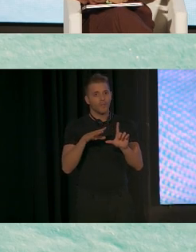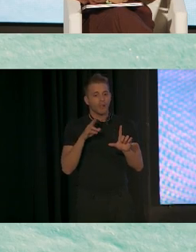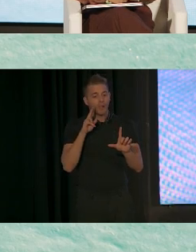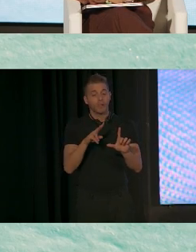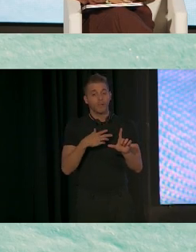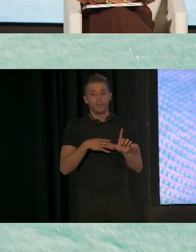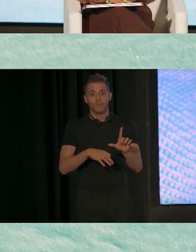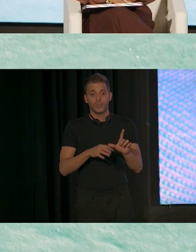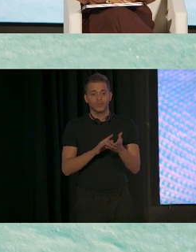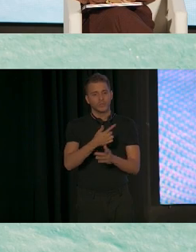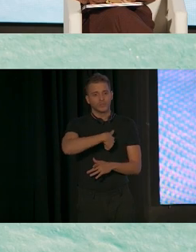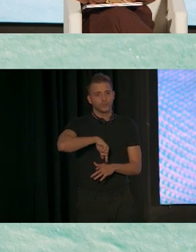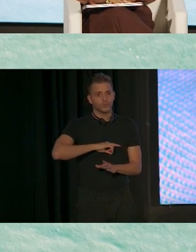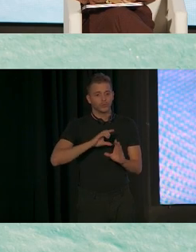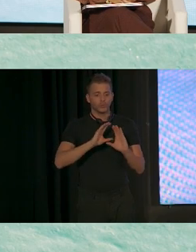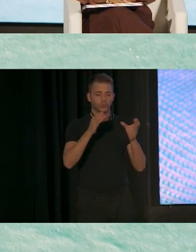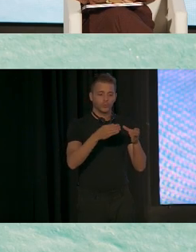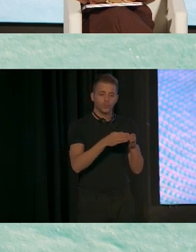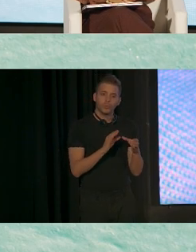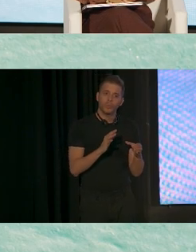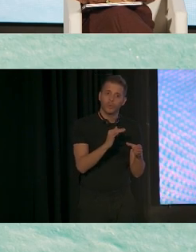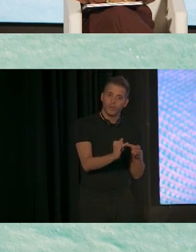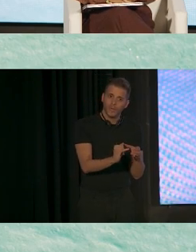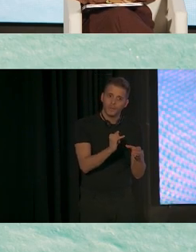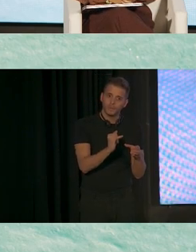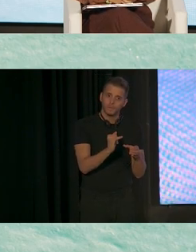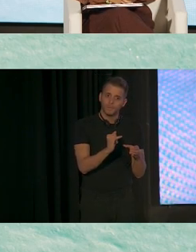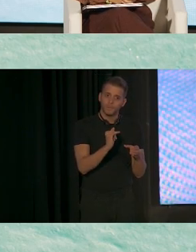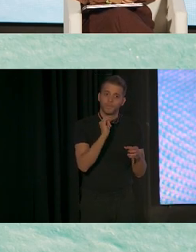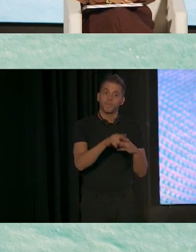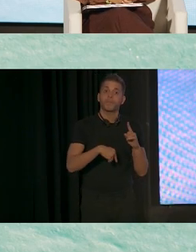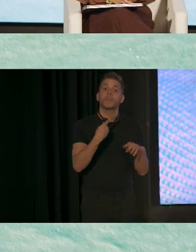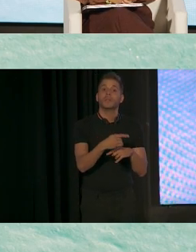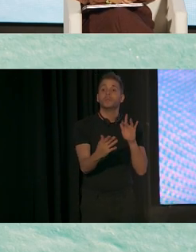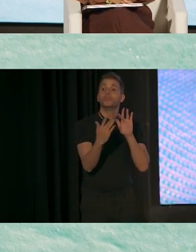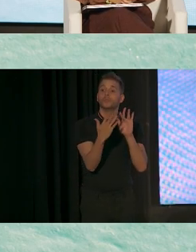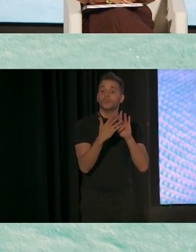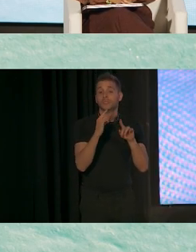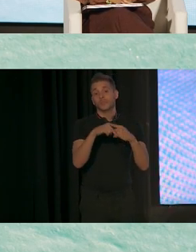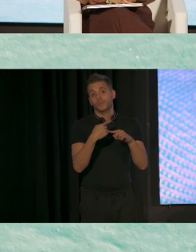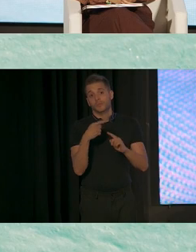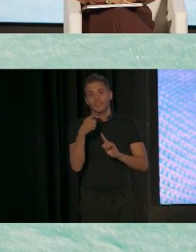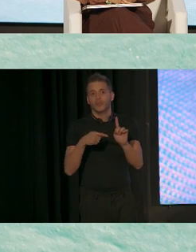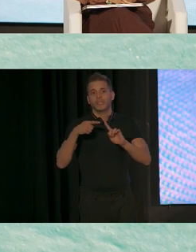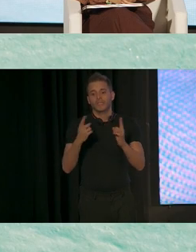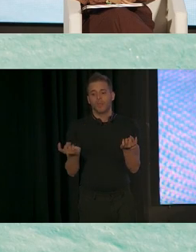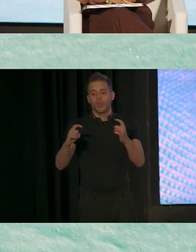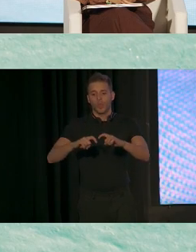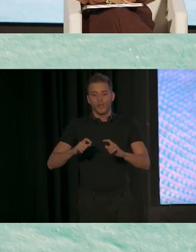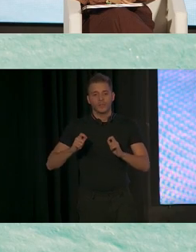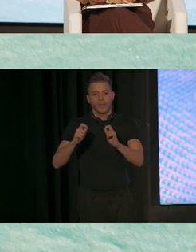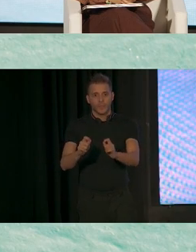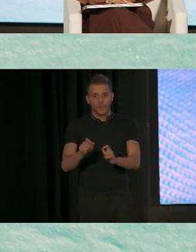nosotros tenemos un equipo que después hace comunicaciones con las familias para crear una cita con un